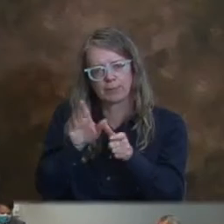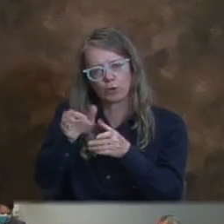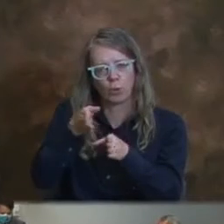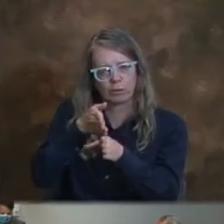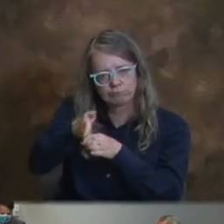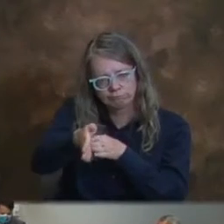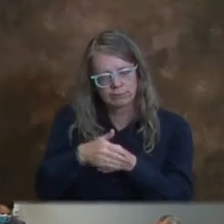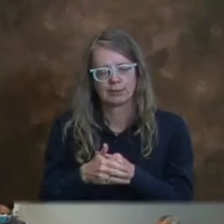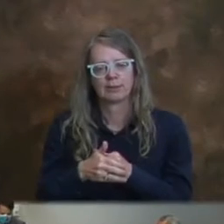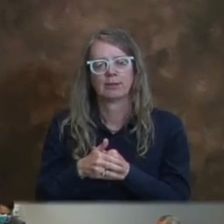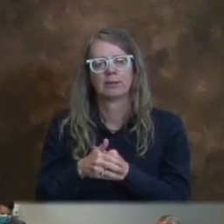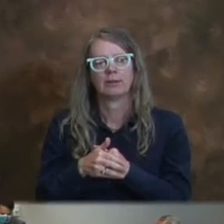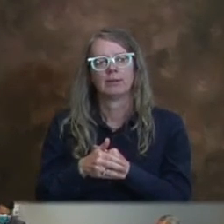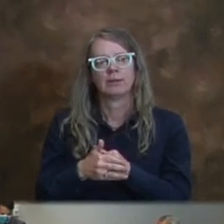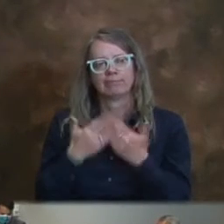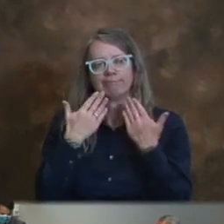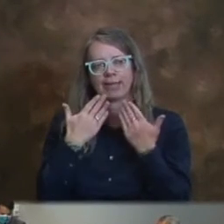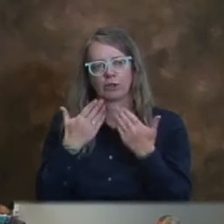Lo apreciamos mucho.